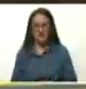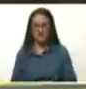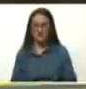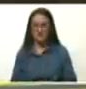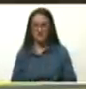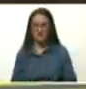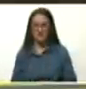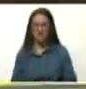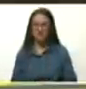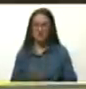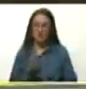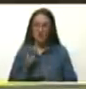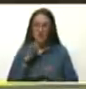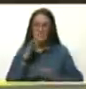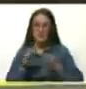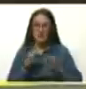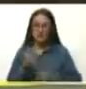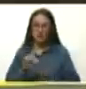pero tiene su explicación.